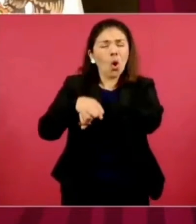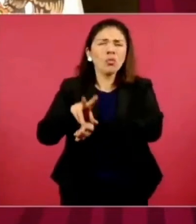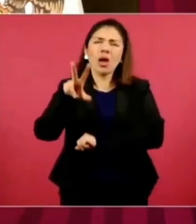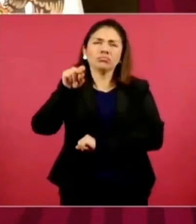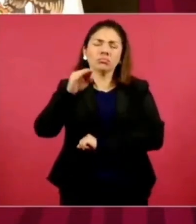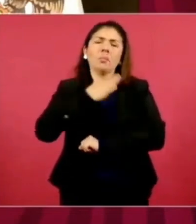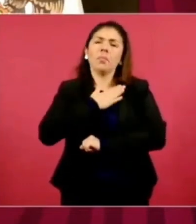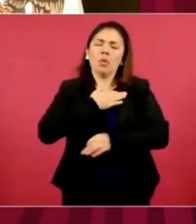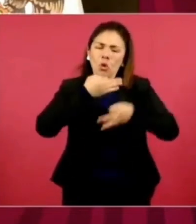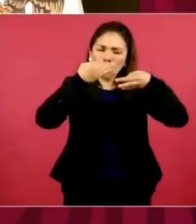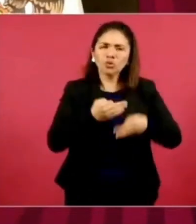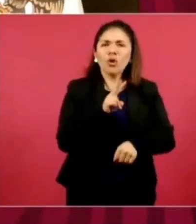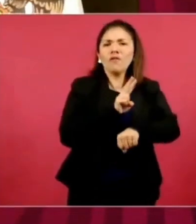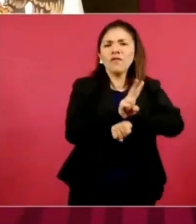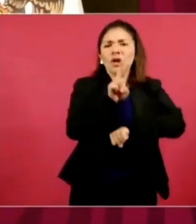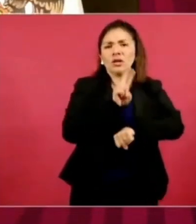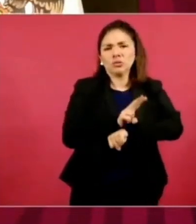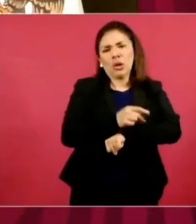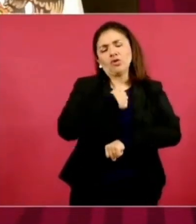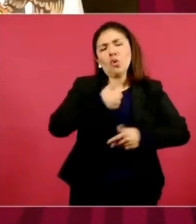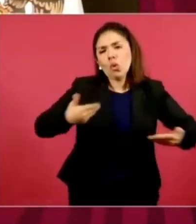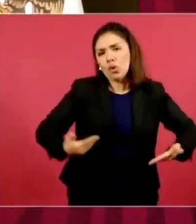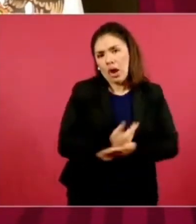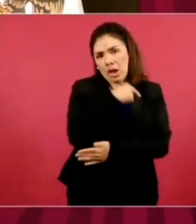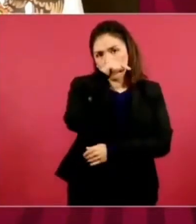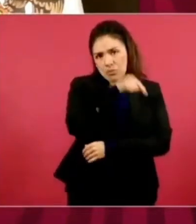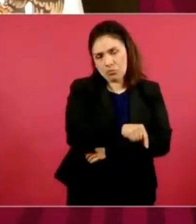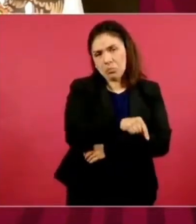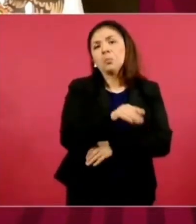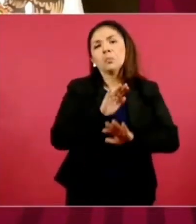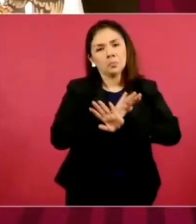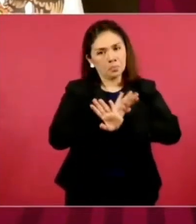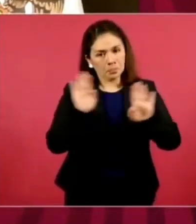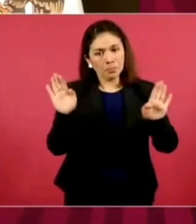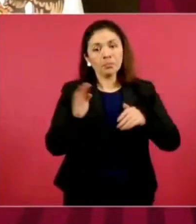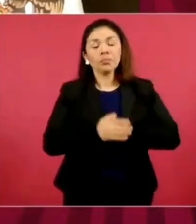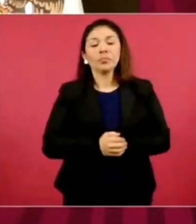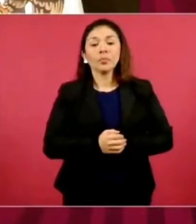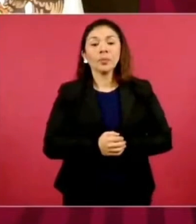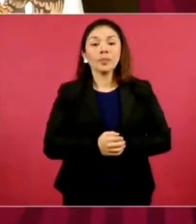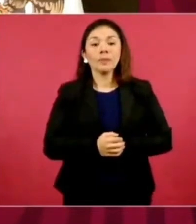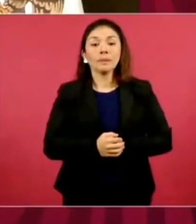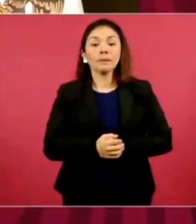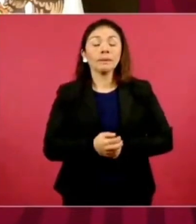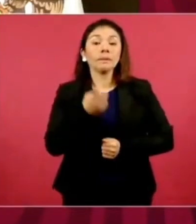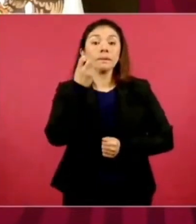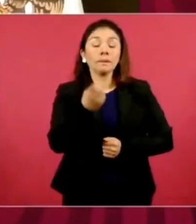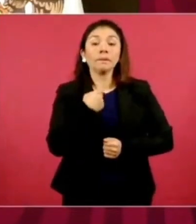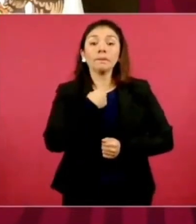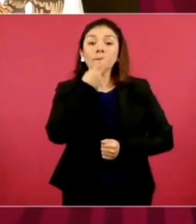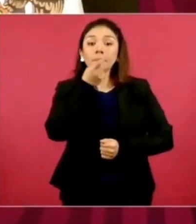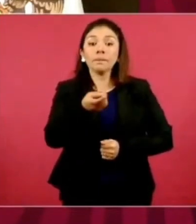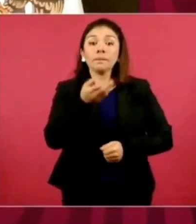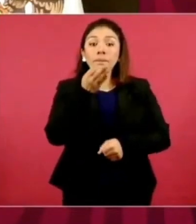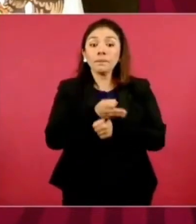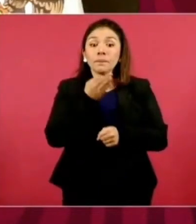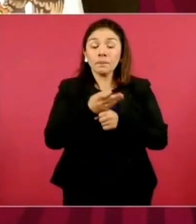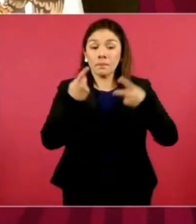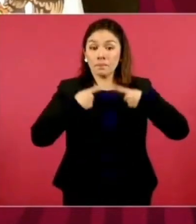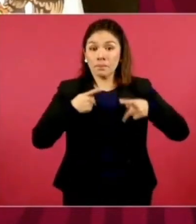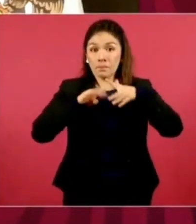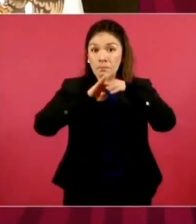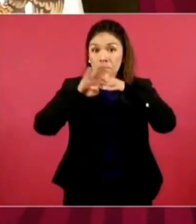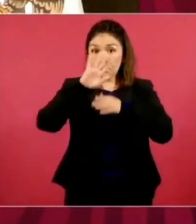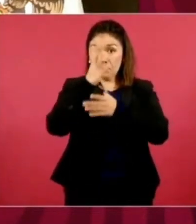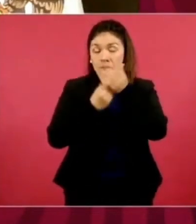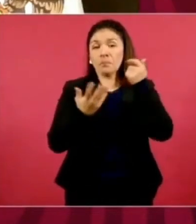nacionalidad venezolana, que era la de nacimiento. Y decirle que ahorita los migrantes están siendo atendidos de